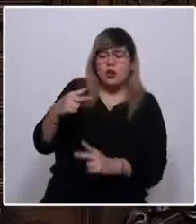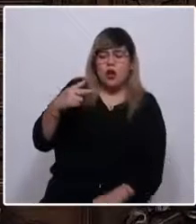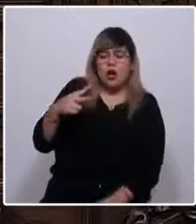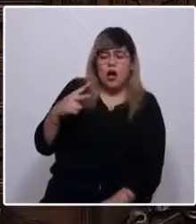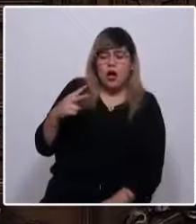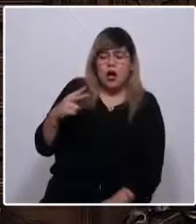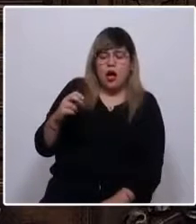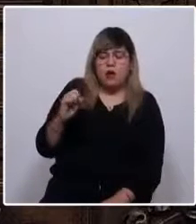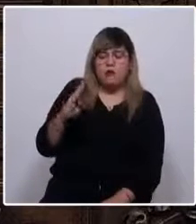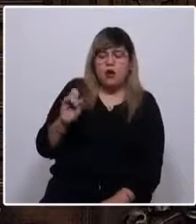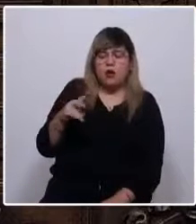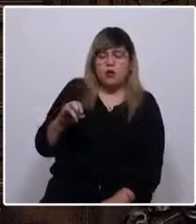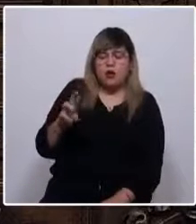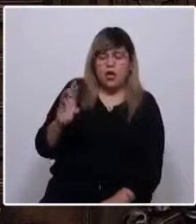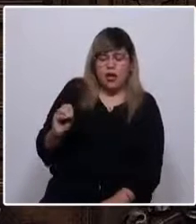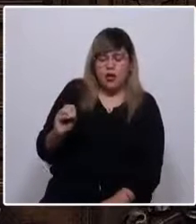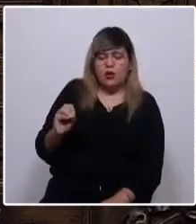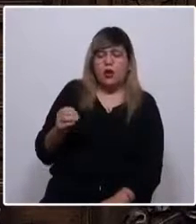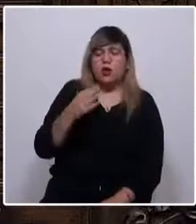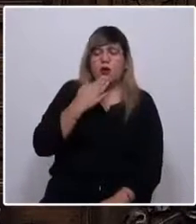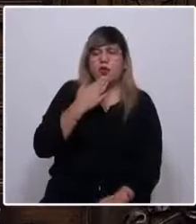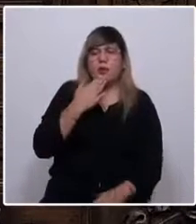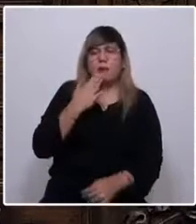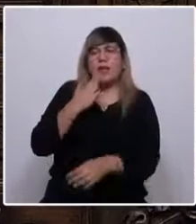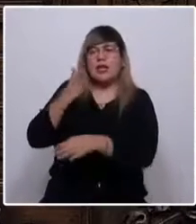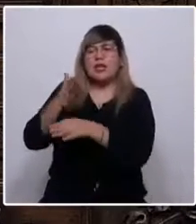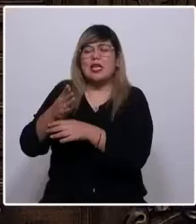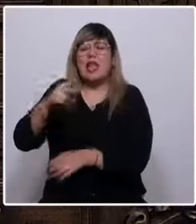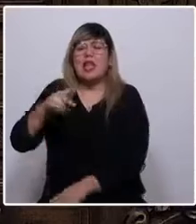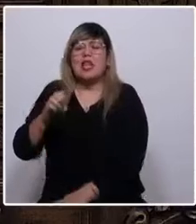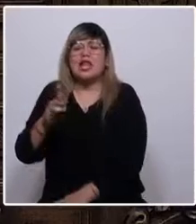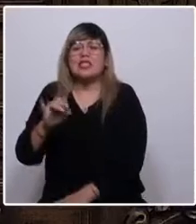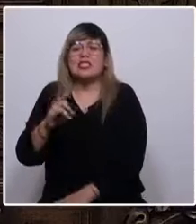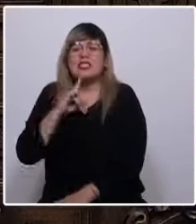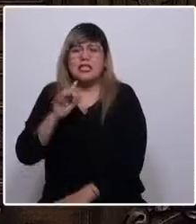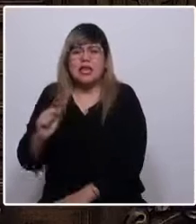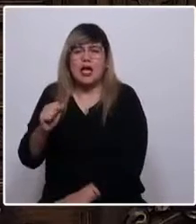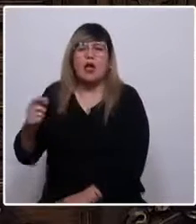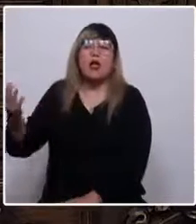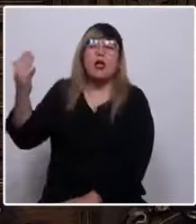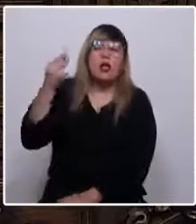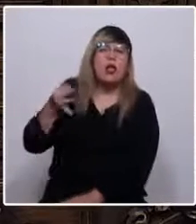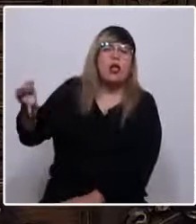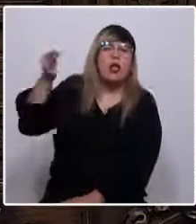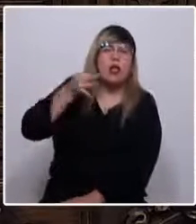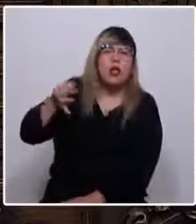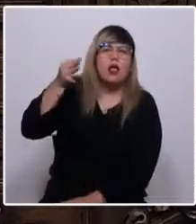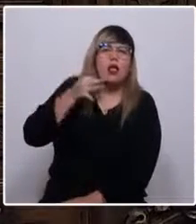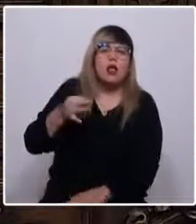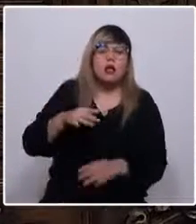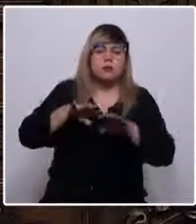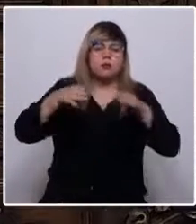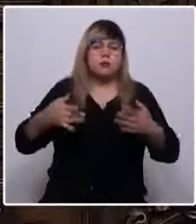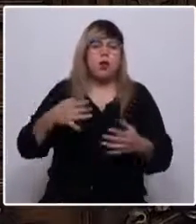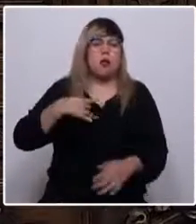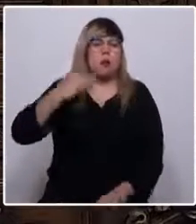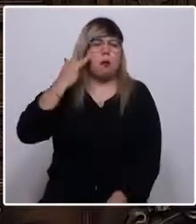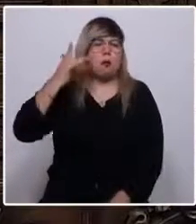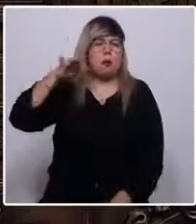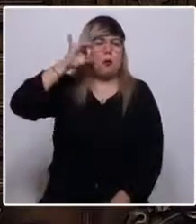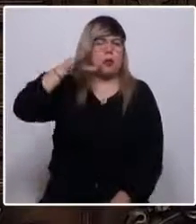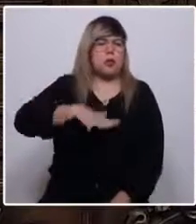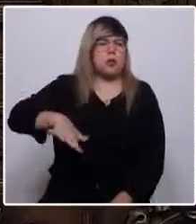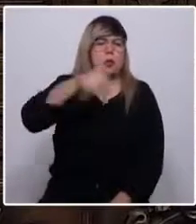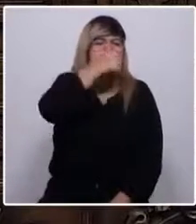dialogar que huir a una fortaleza narcisista, pasar horas escuchando que sentarme en el pedestal del sábelo todo. No he